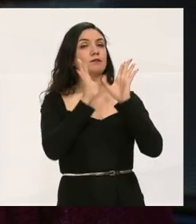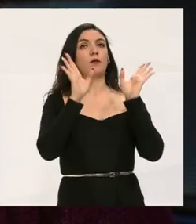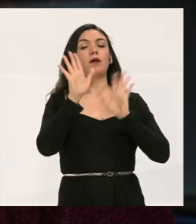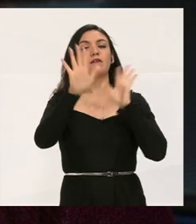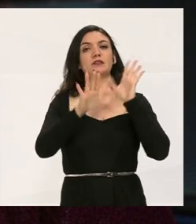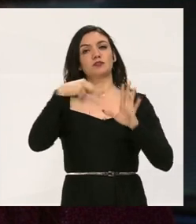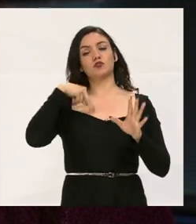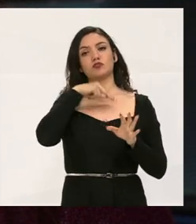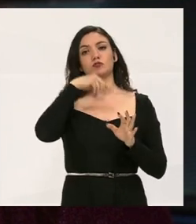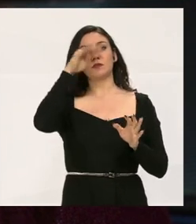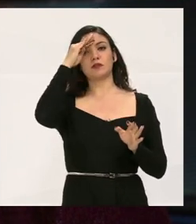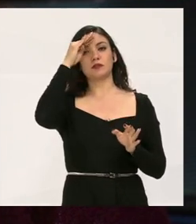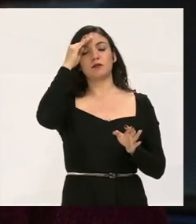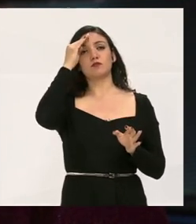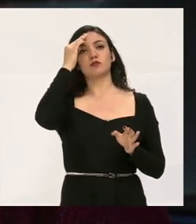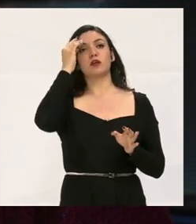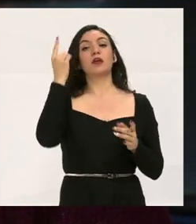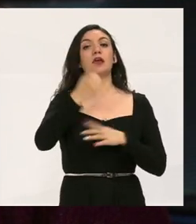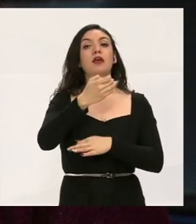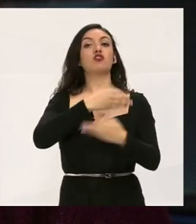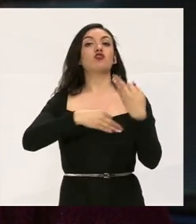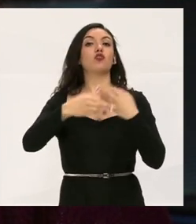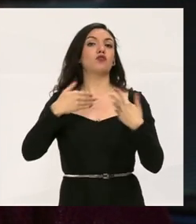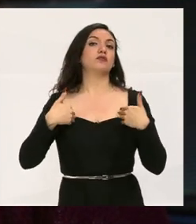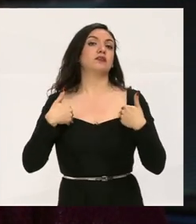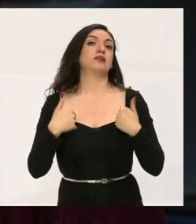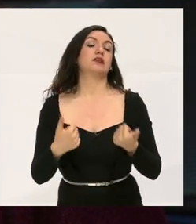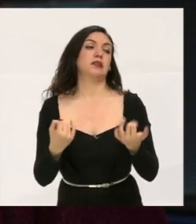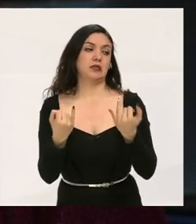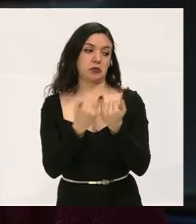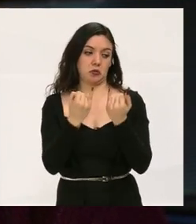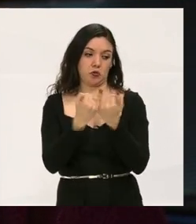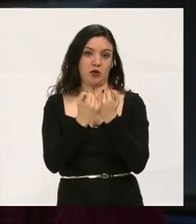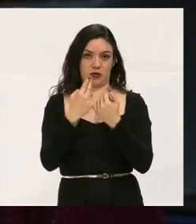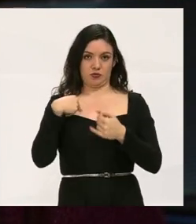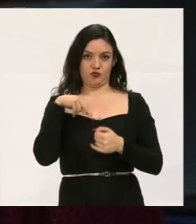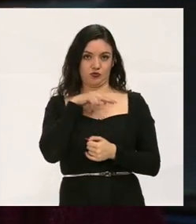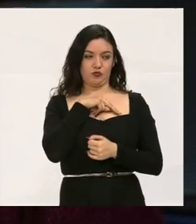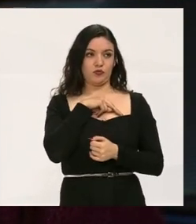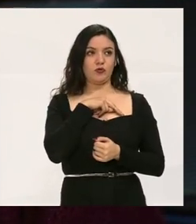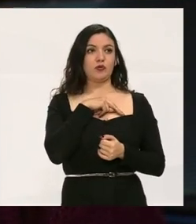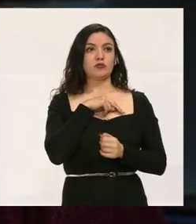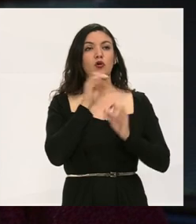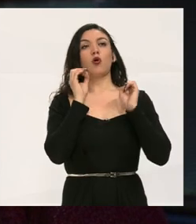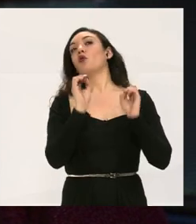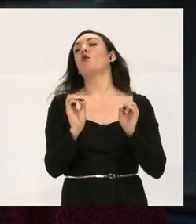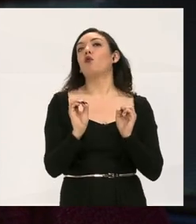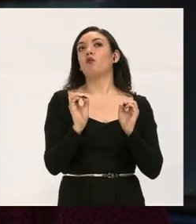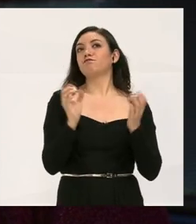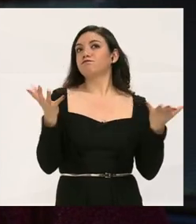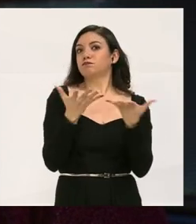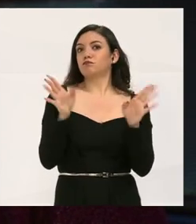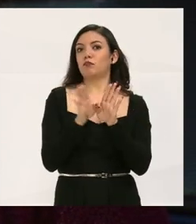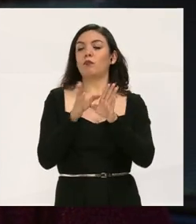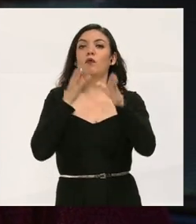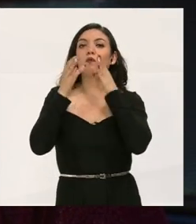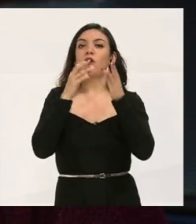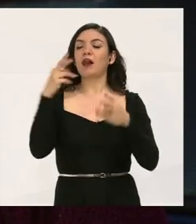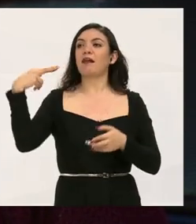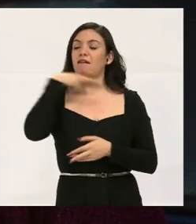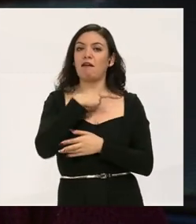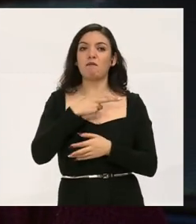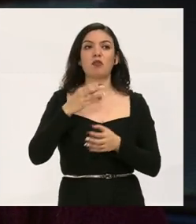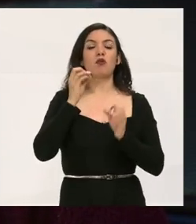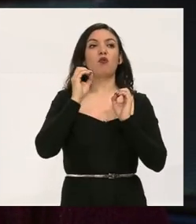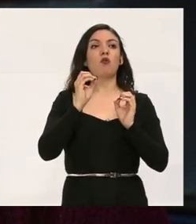pronto pensamos nosotros que todos se entienden igual que nosotros, o hacen el tipo de